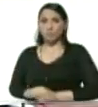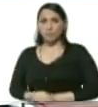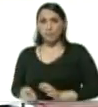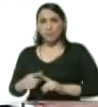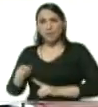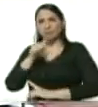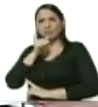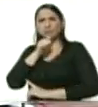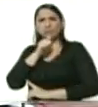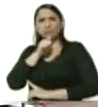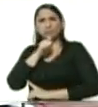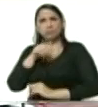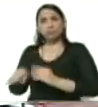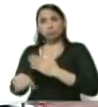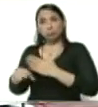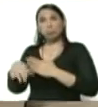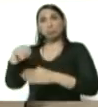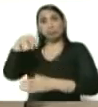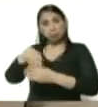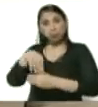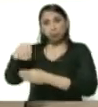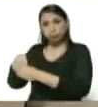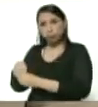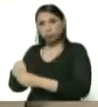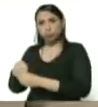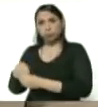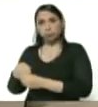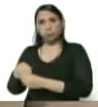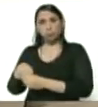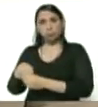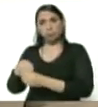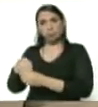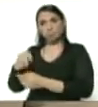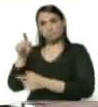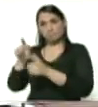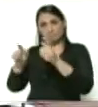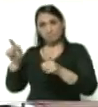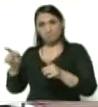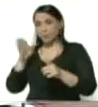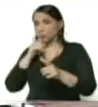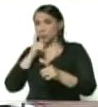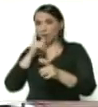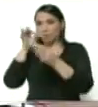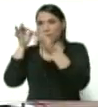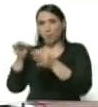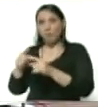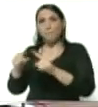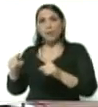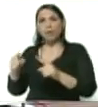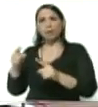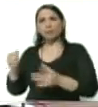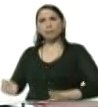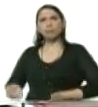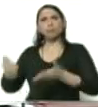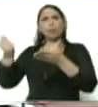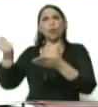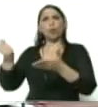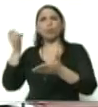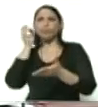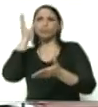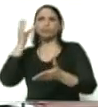quienes se iban a quedar en casa, para aquellos sectores informales, creó el bono Quédate en Casa,